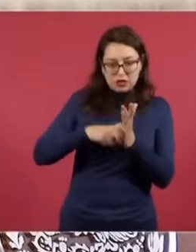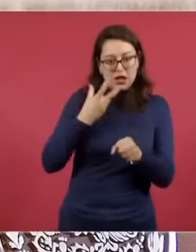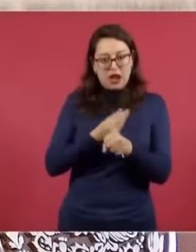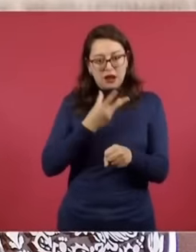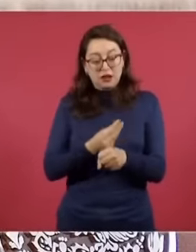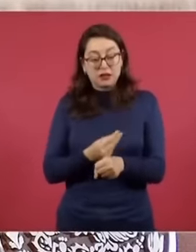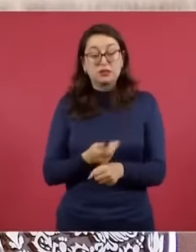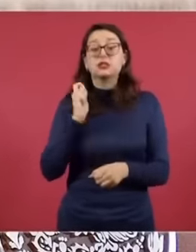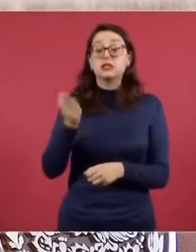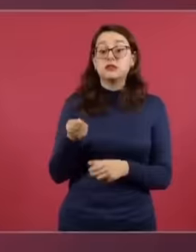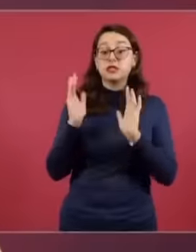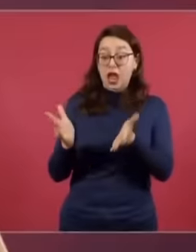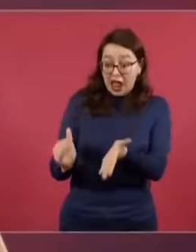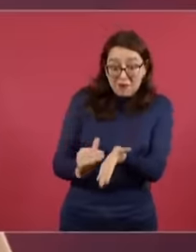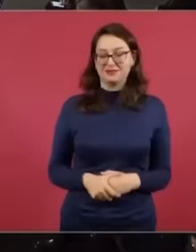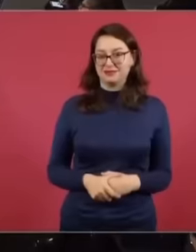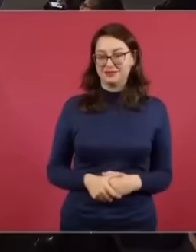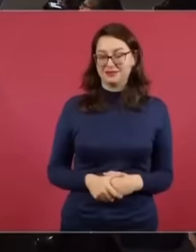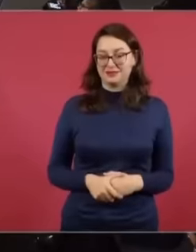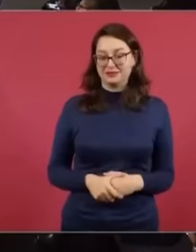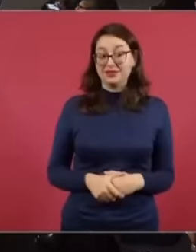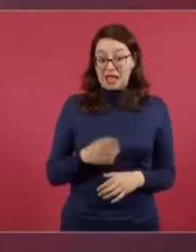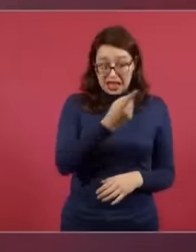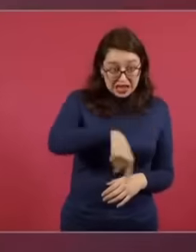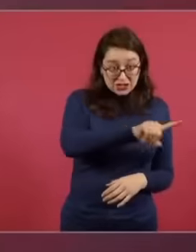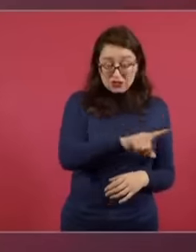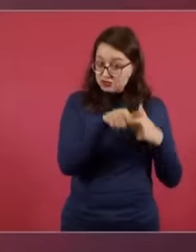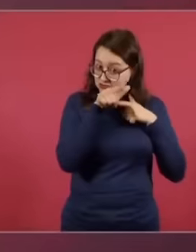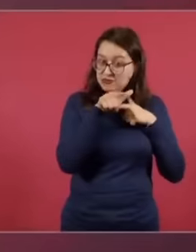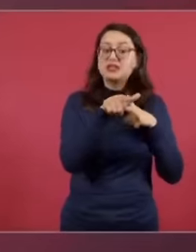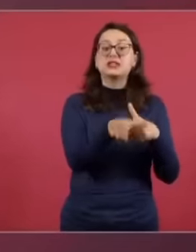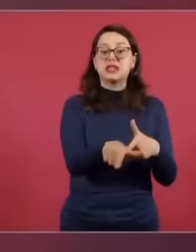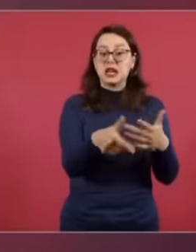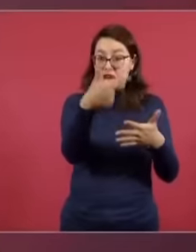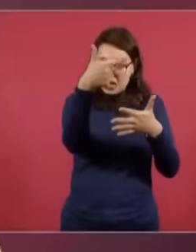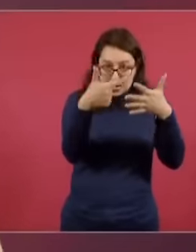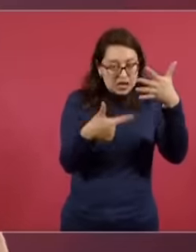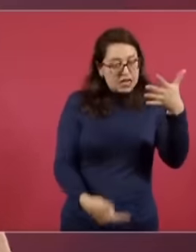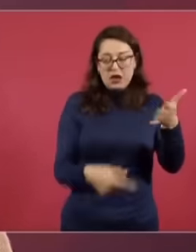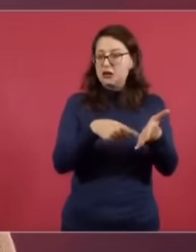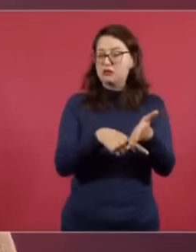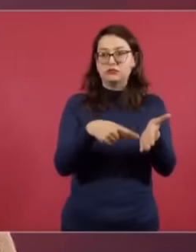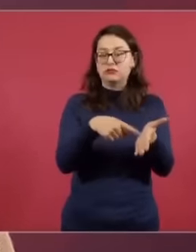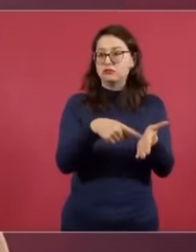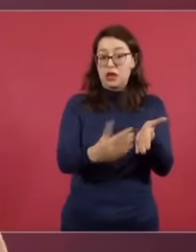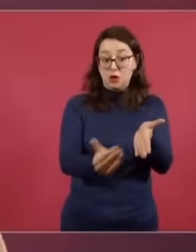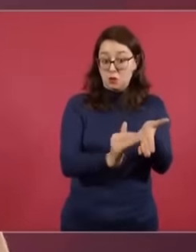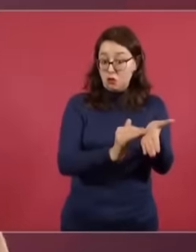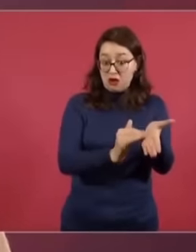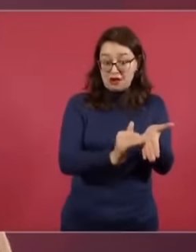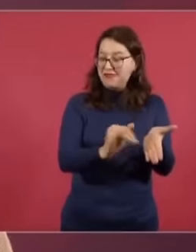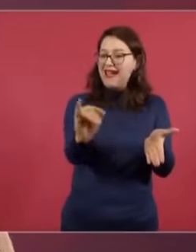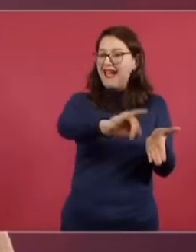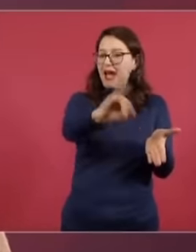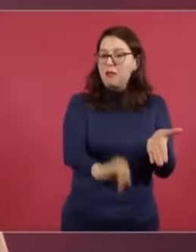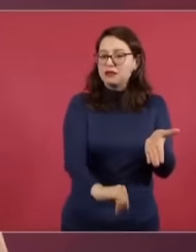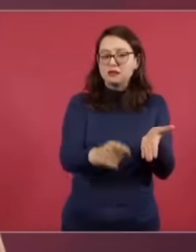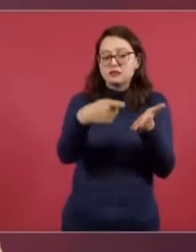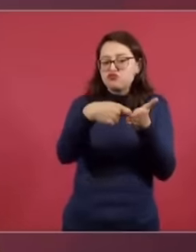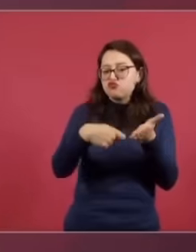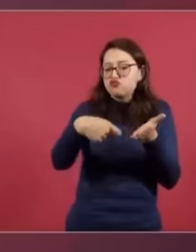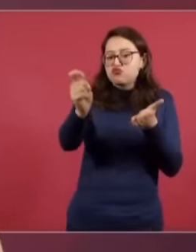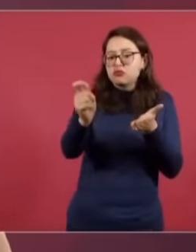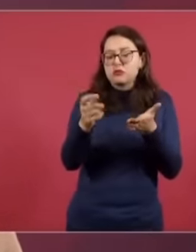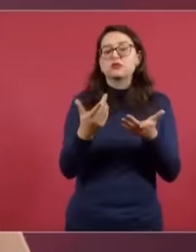Eso no implica que se dé de baja a nadie. Hasta las personas localizadas nunca van a dejar de estar en el registro, no se les va a dar de baja,